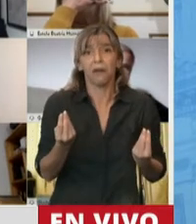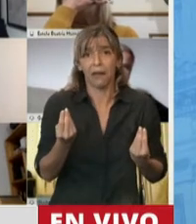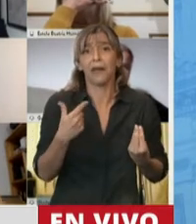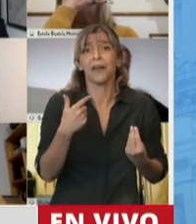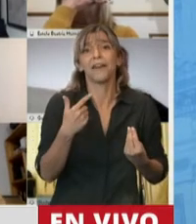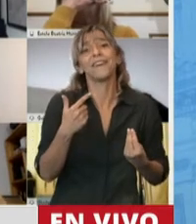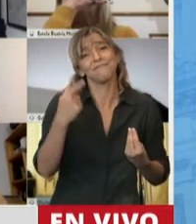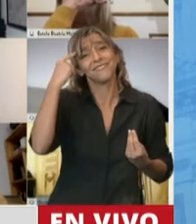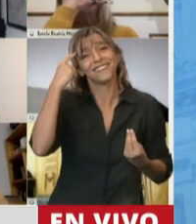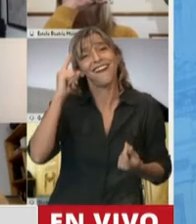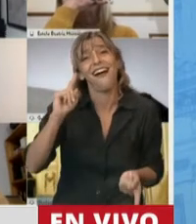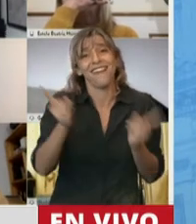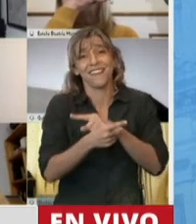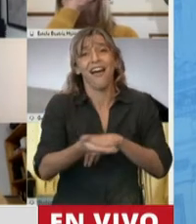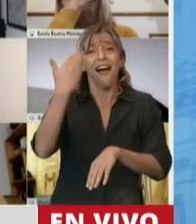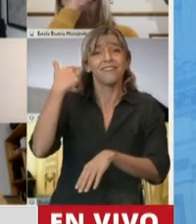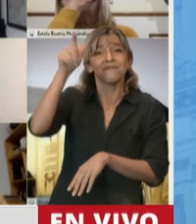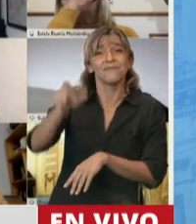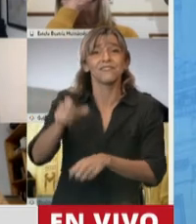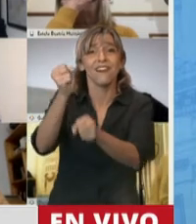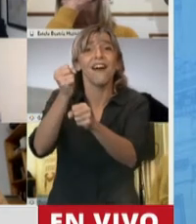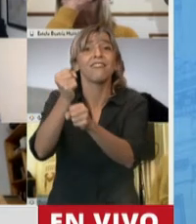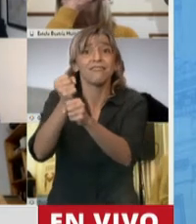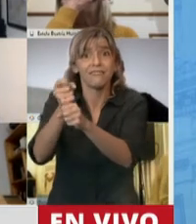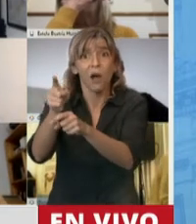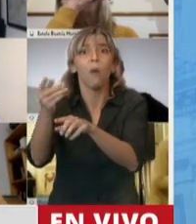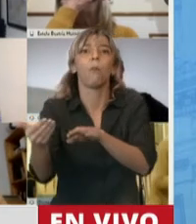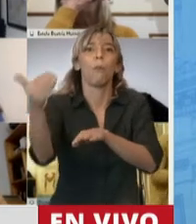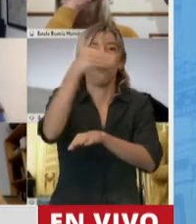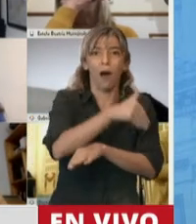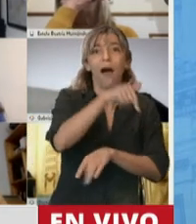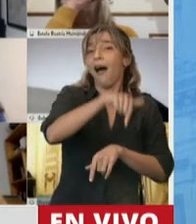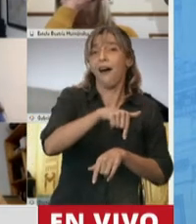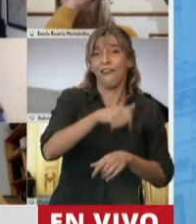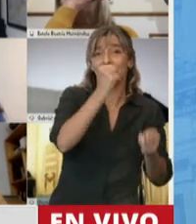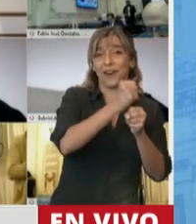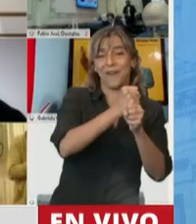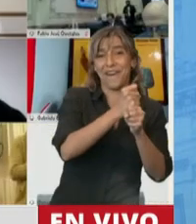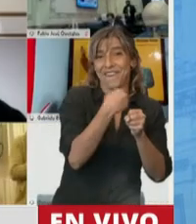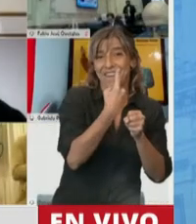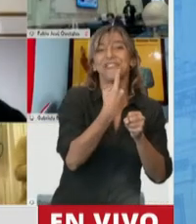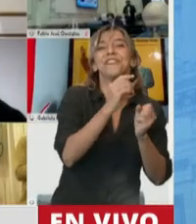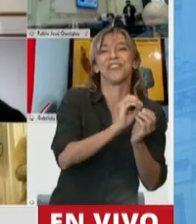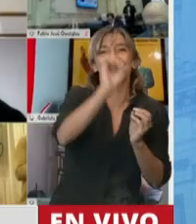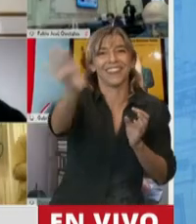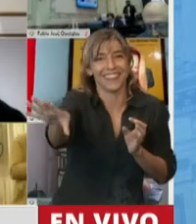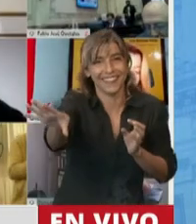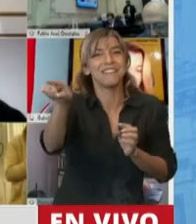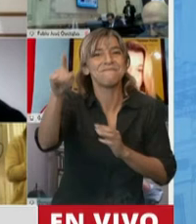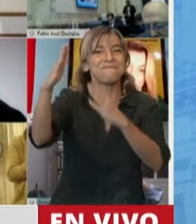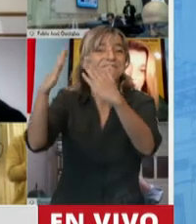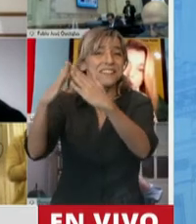trabajador al trabajo. Por supuesto, presidente, que esta evolución no es homogénea, claro que no, pero no podemos tener